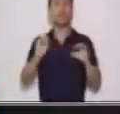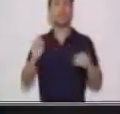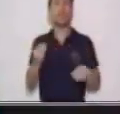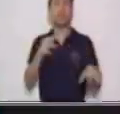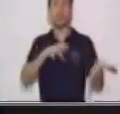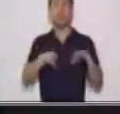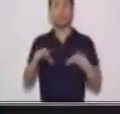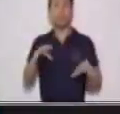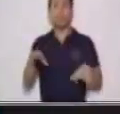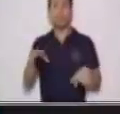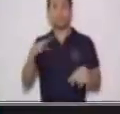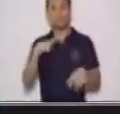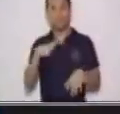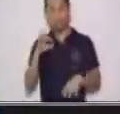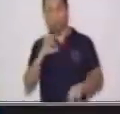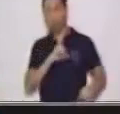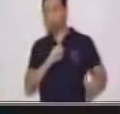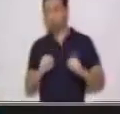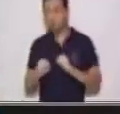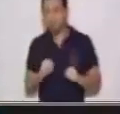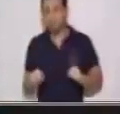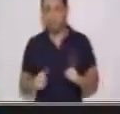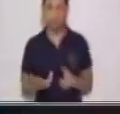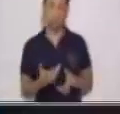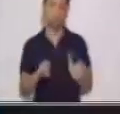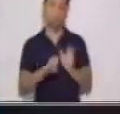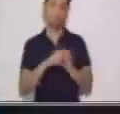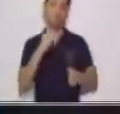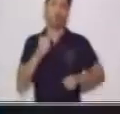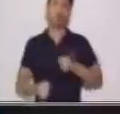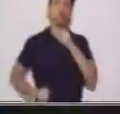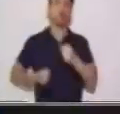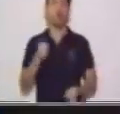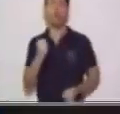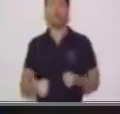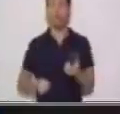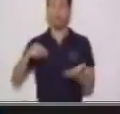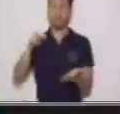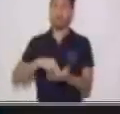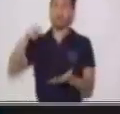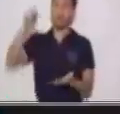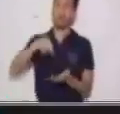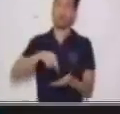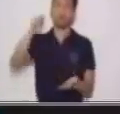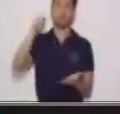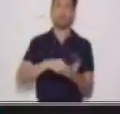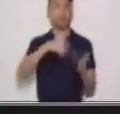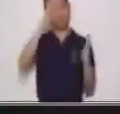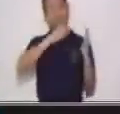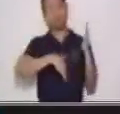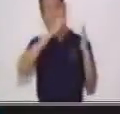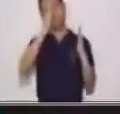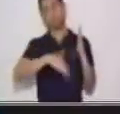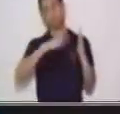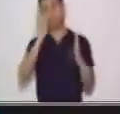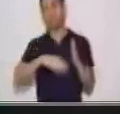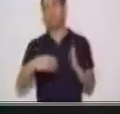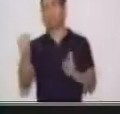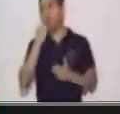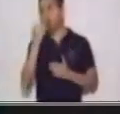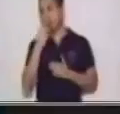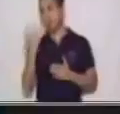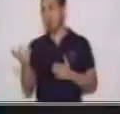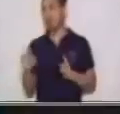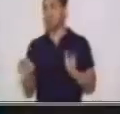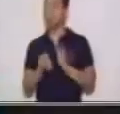y acciones. Correr, saltar, pintar, comer. Por ejemplo, los